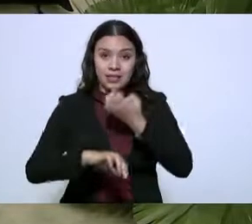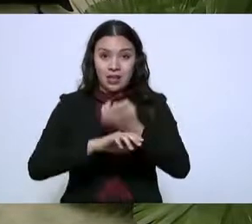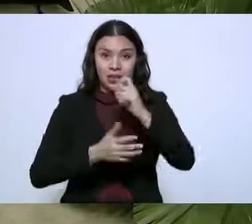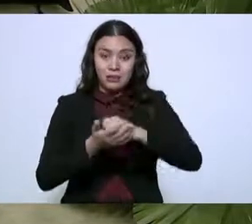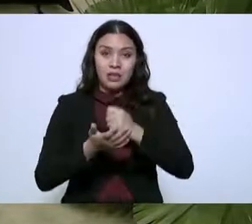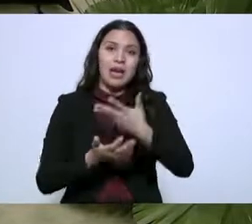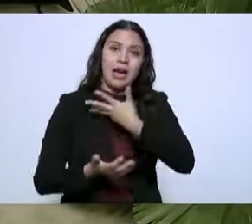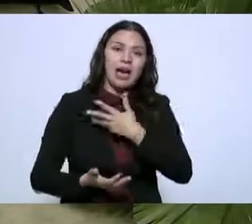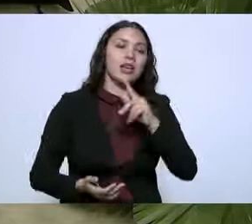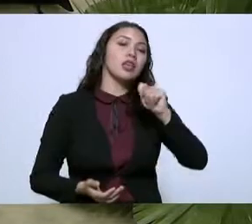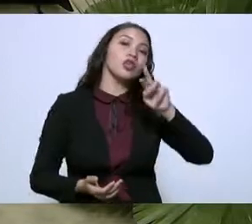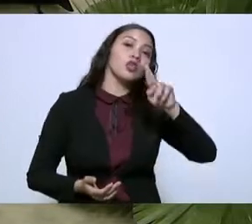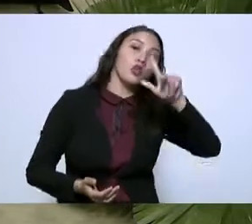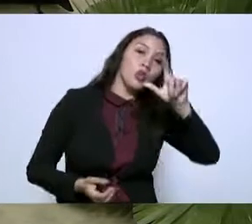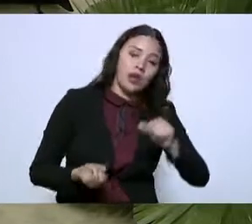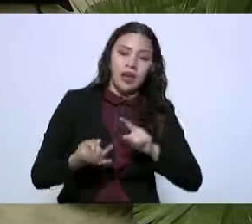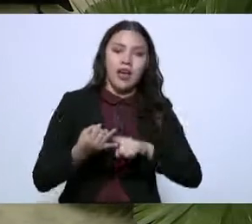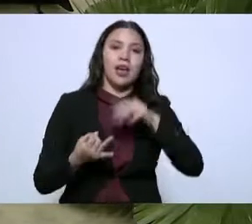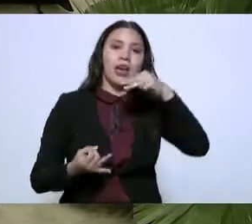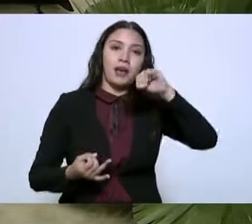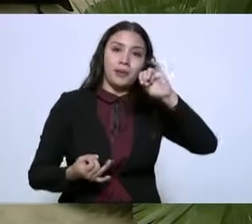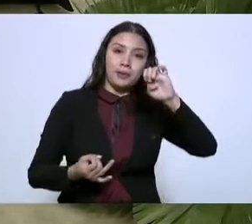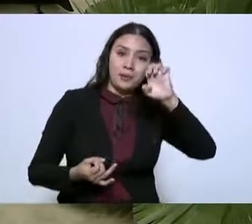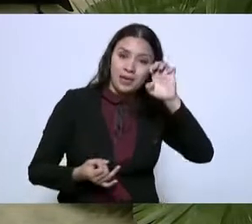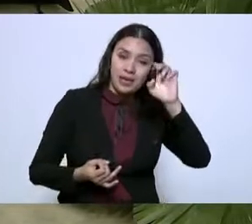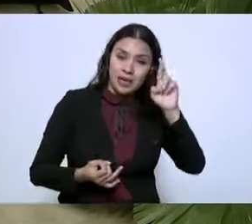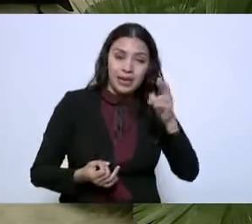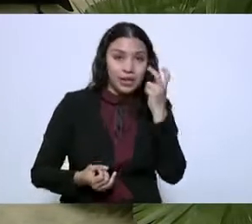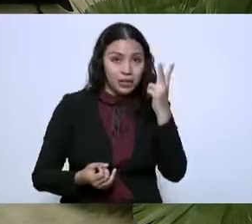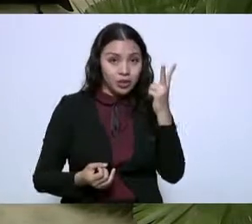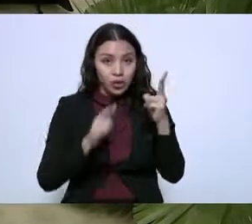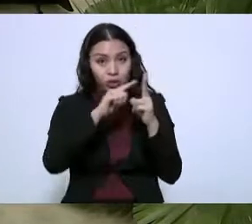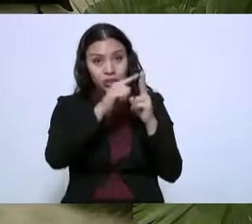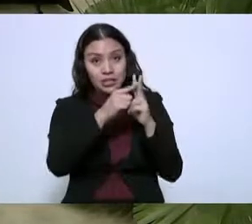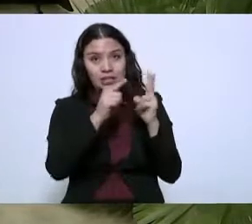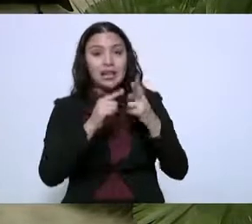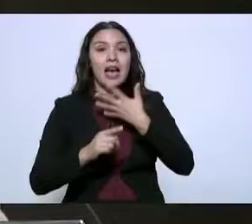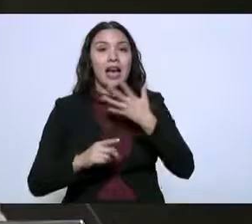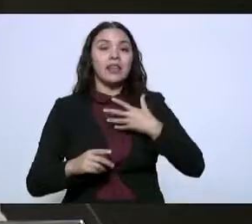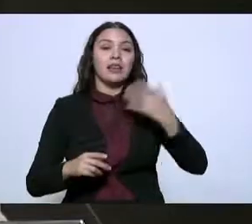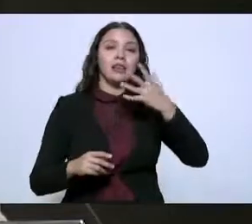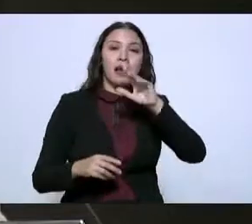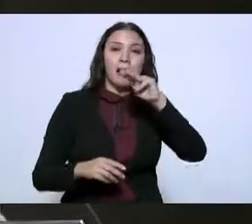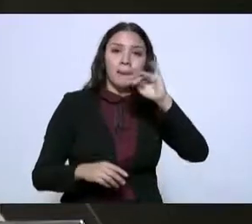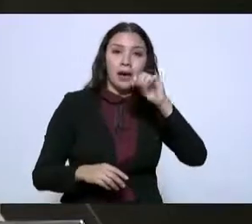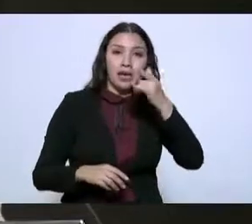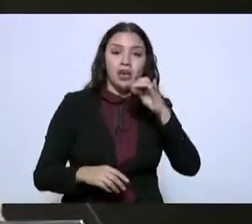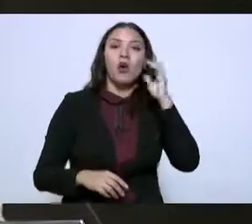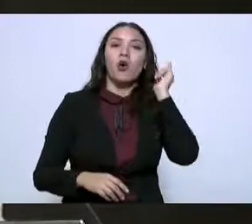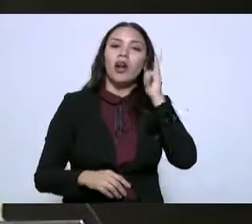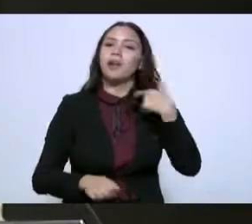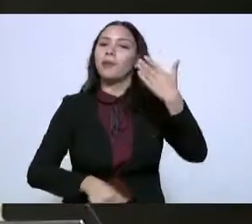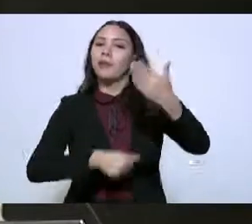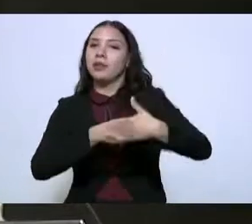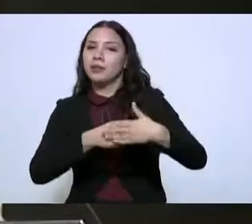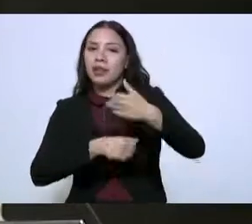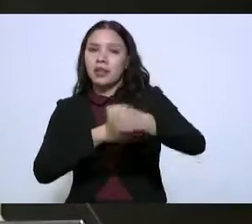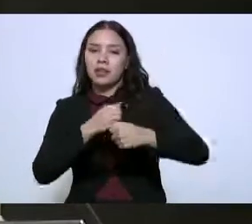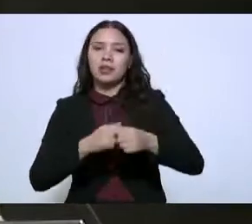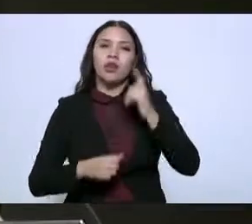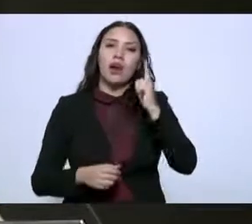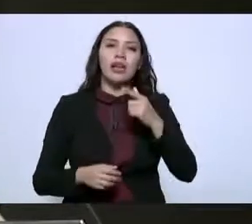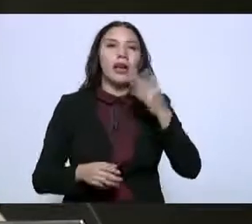acordado en el programa que tenemos de rutas mágicas de color pintar el próximo año 140